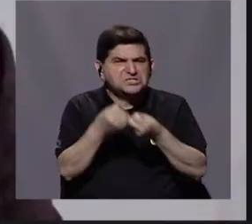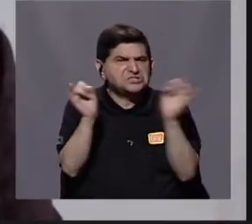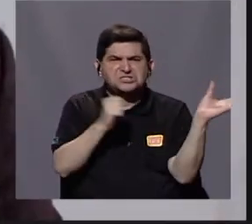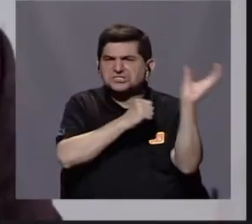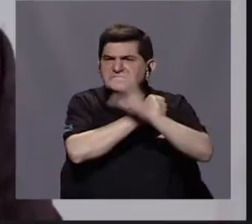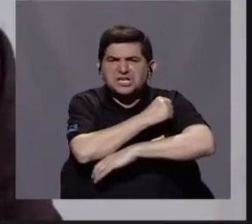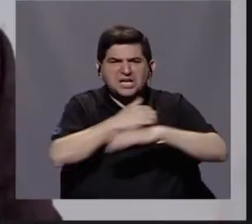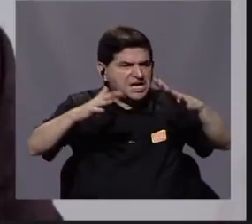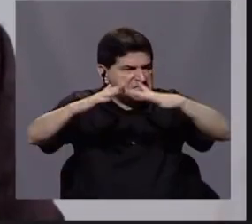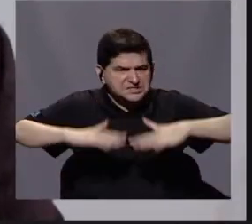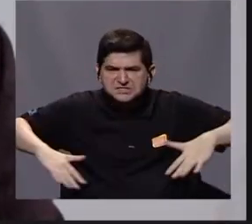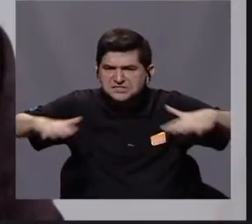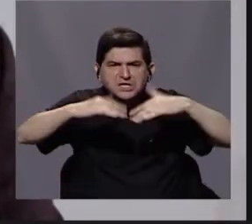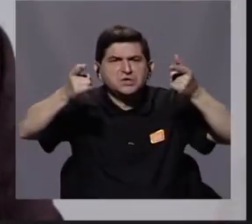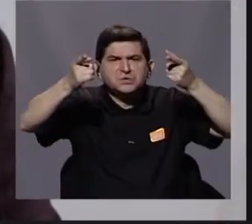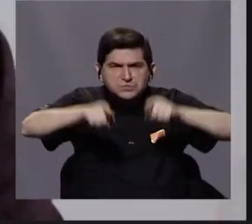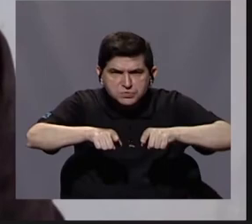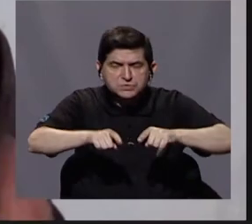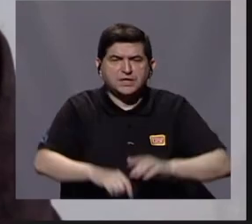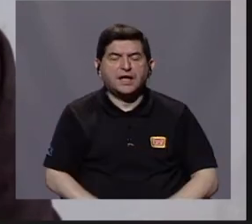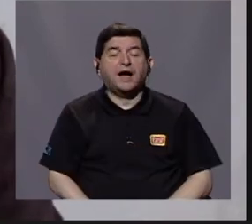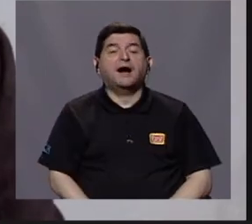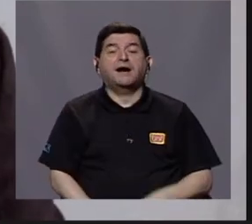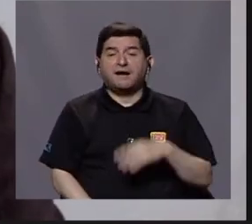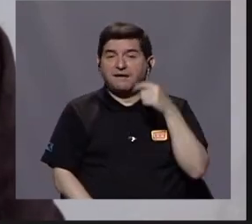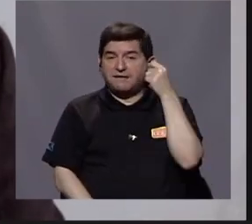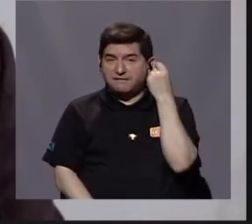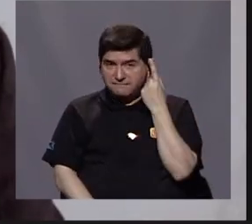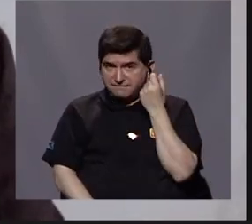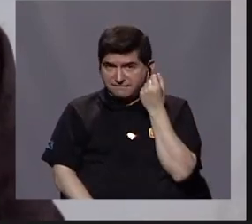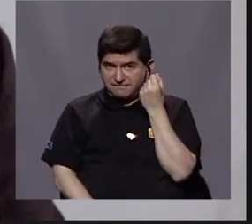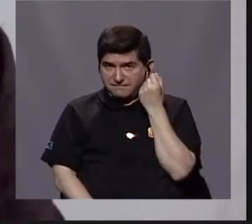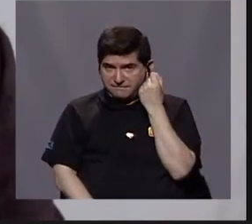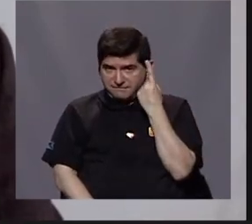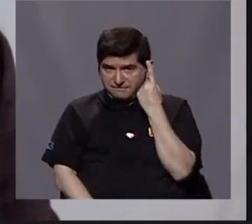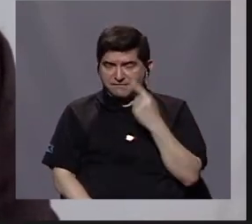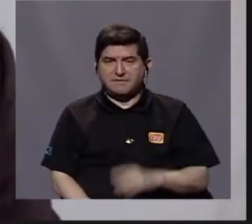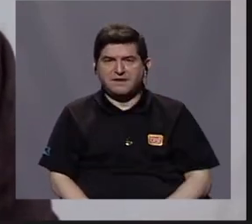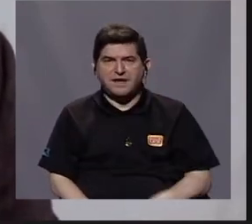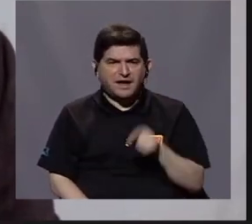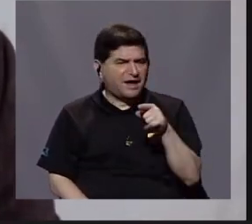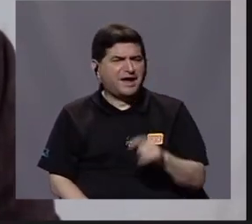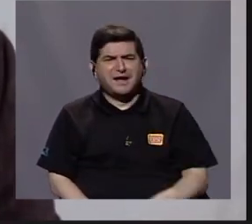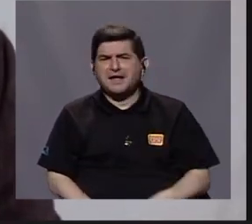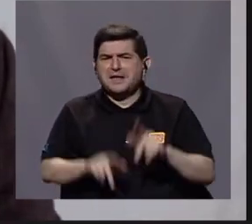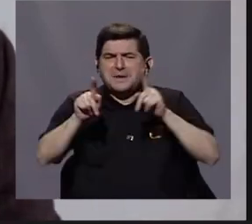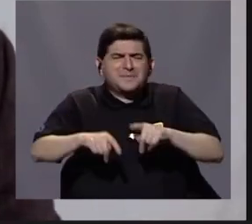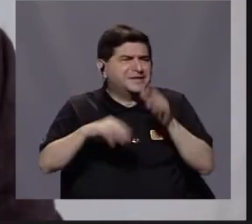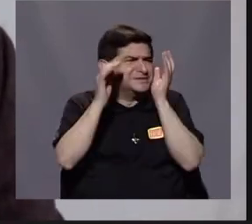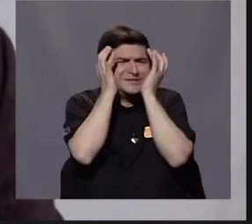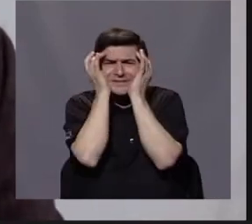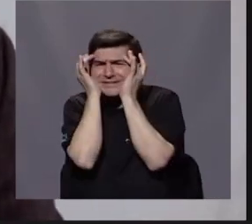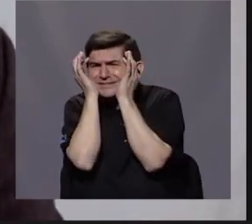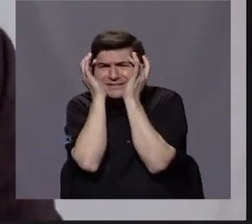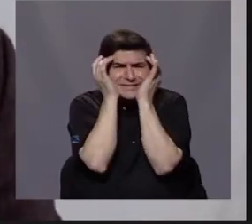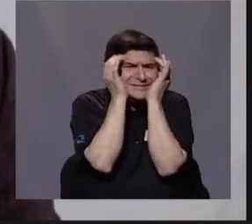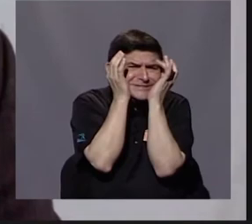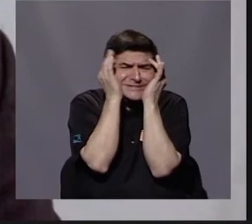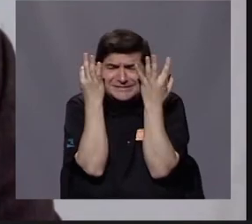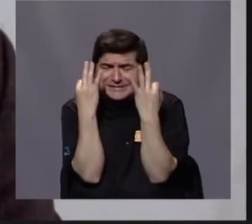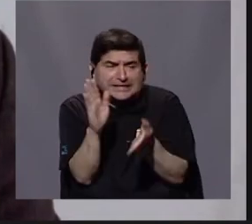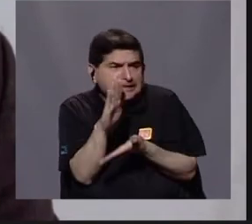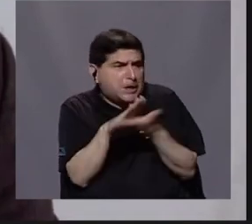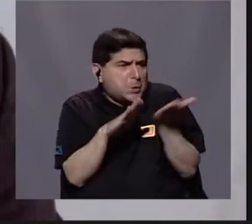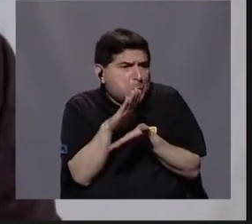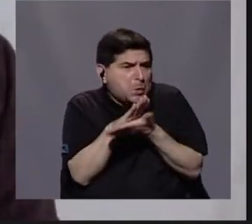en esos espacios, pues eso podría explicar el porqué, el nivel de desesperación de las personas para intentar